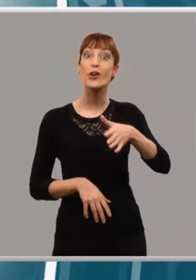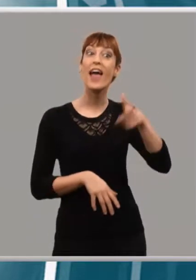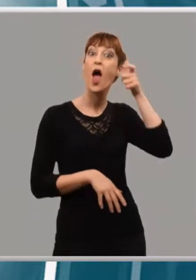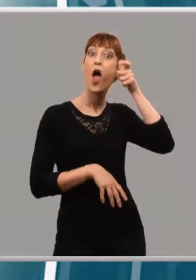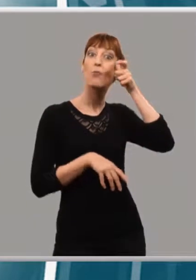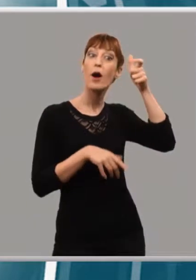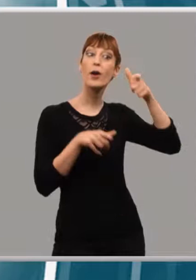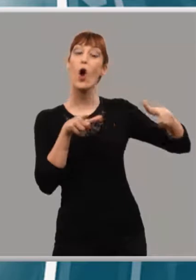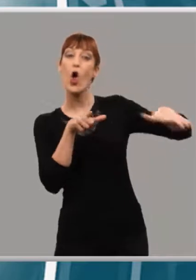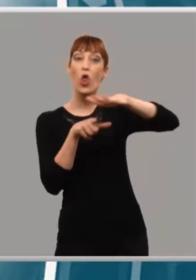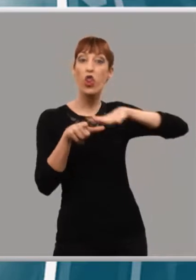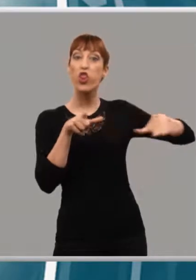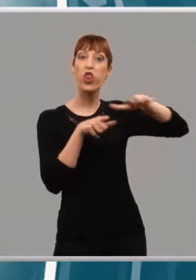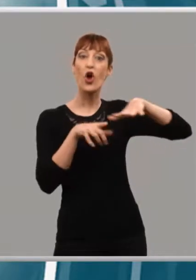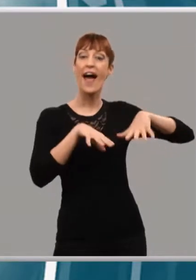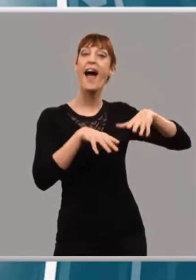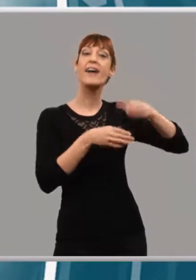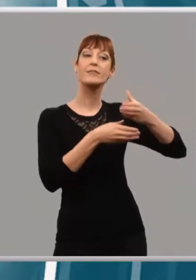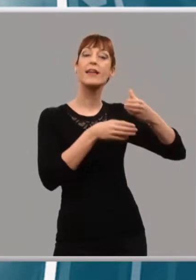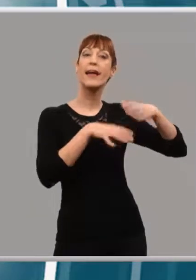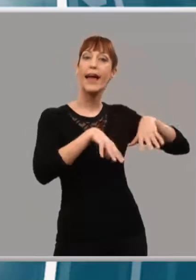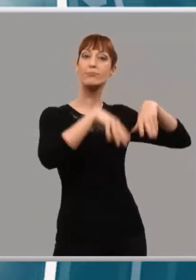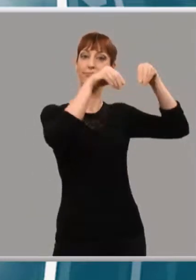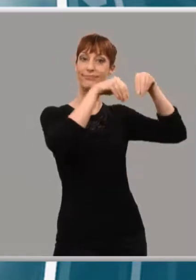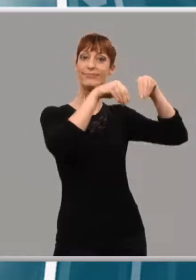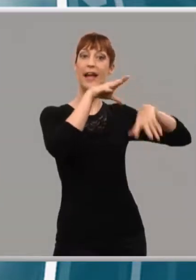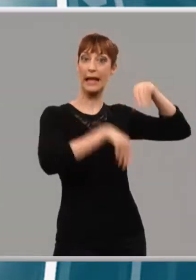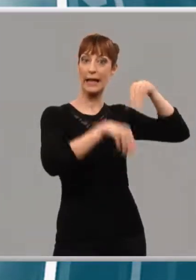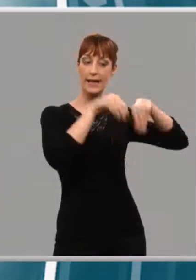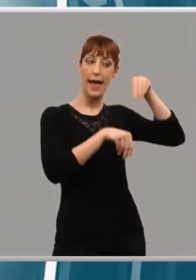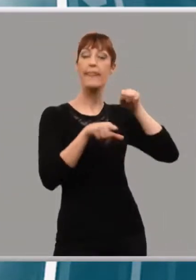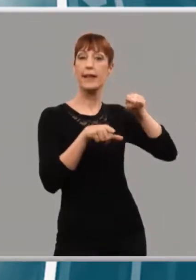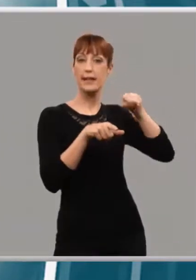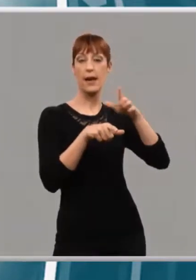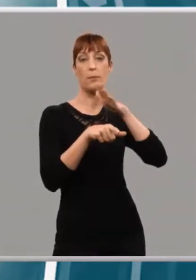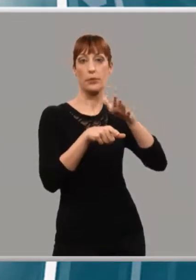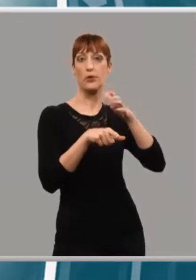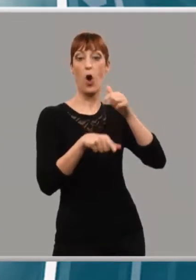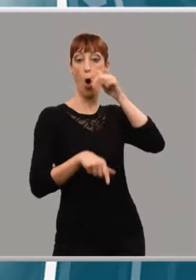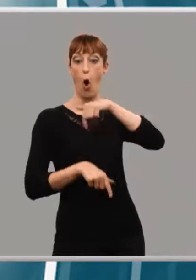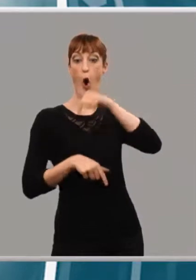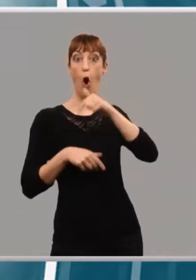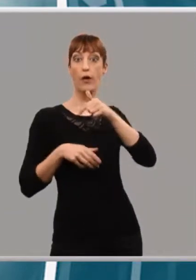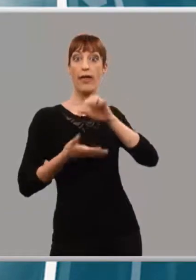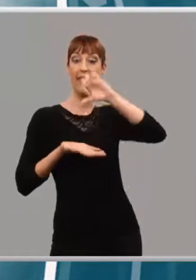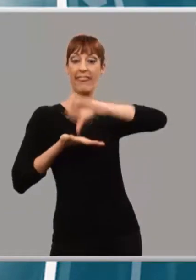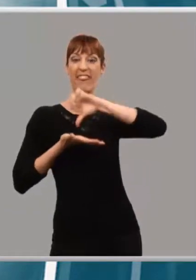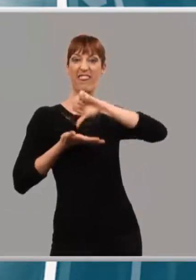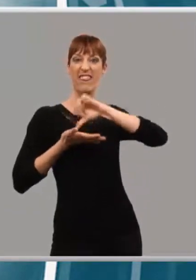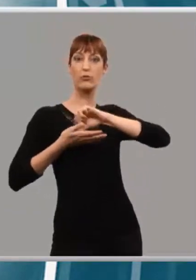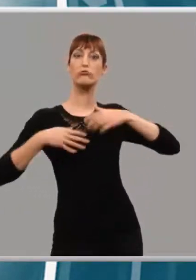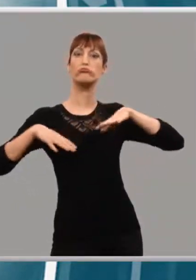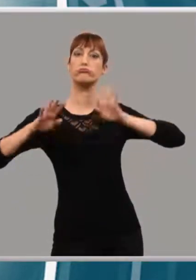firmará un convenio dotado con casi tres millones. Hoy a las puertas del centro de migración los representantes de Sos Camero reclamaban